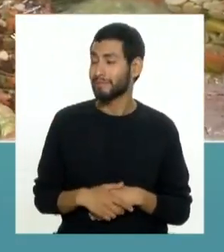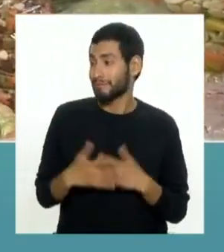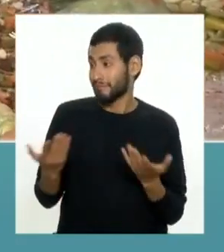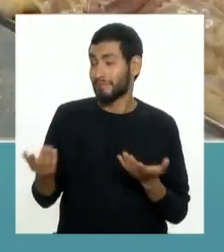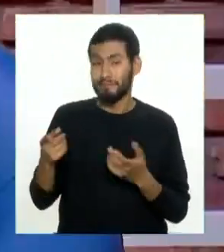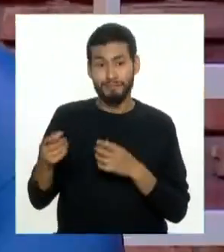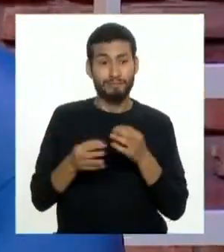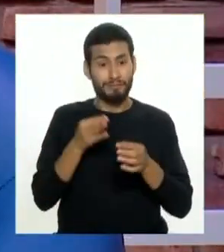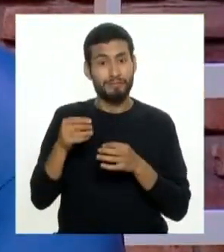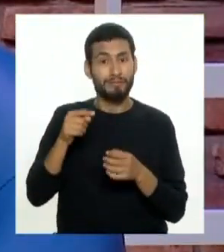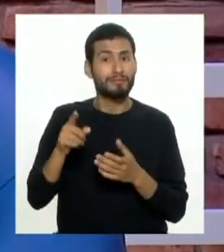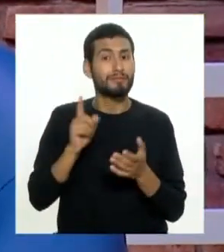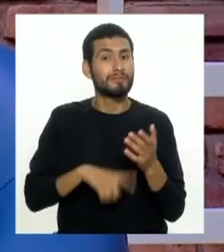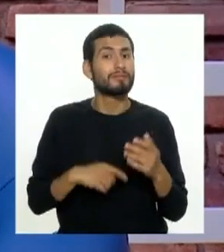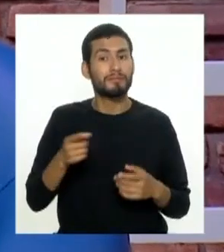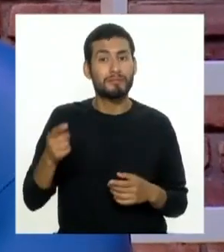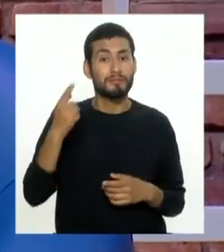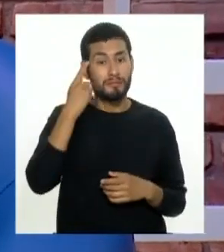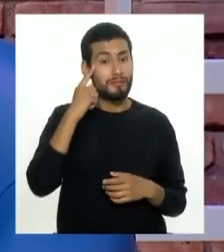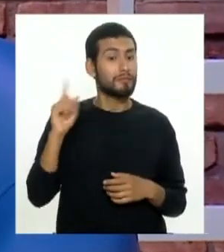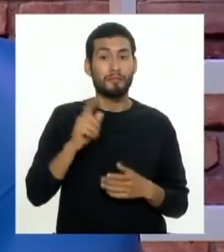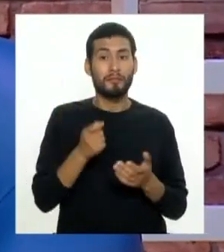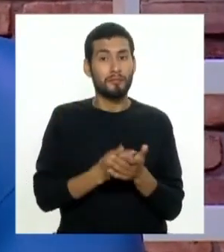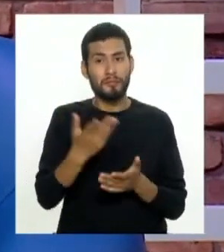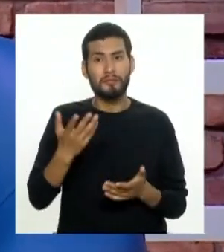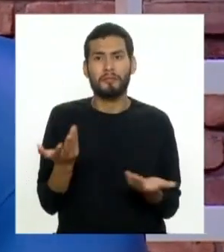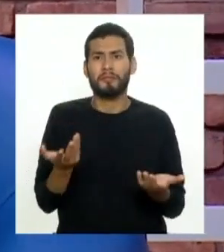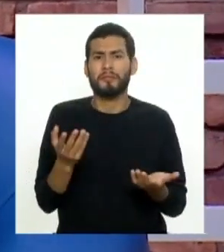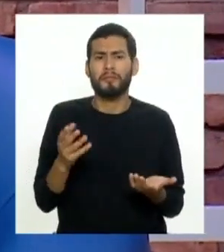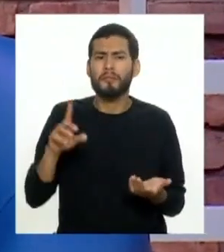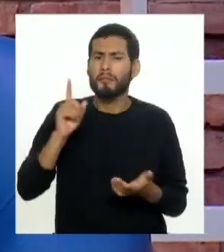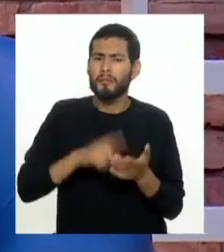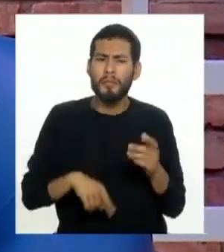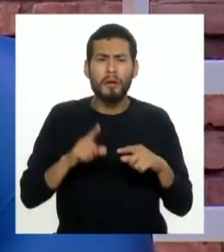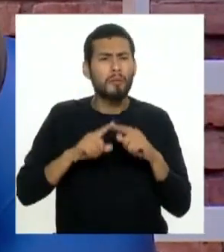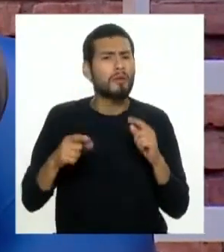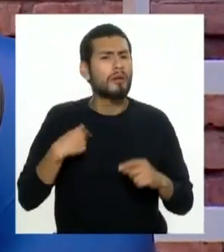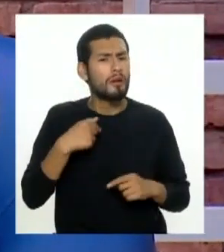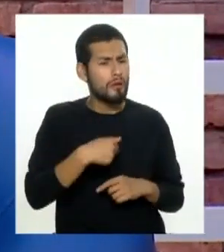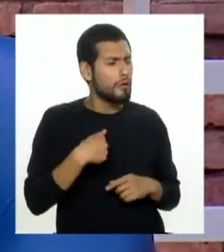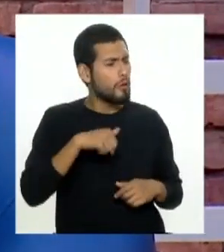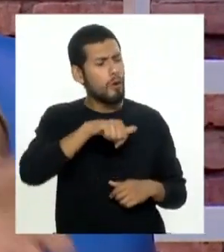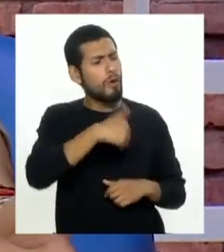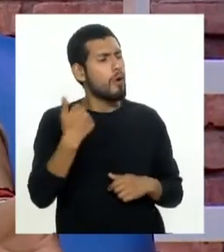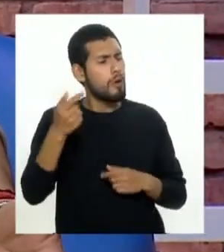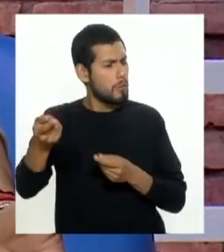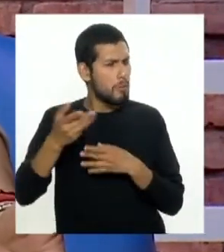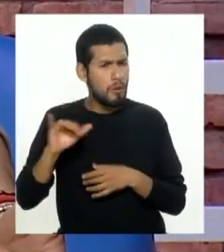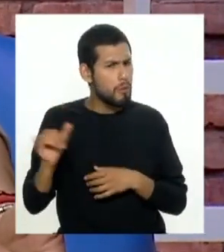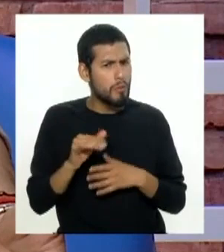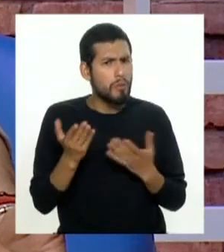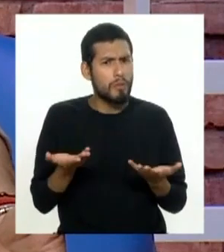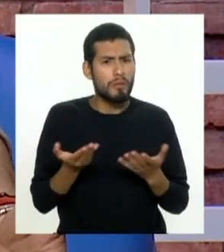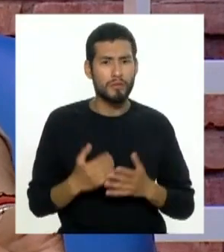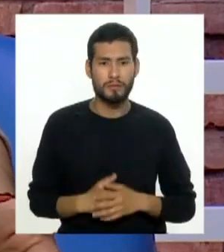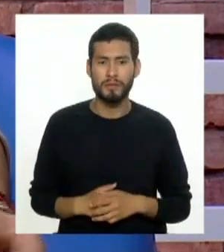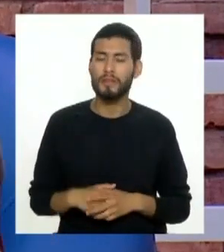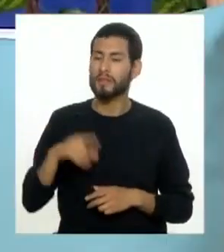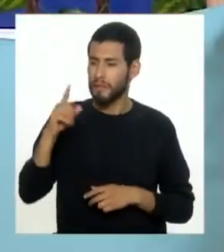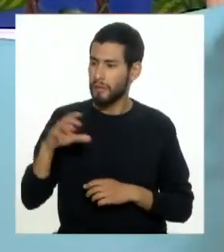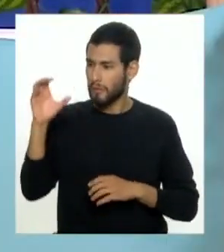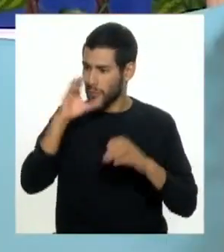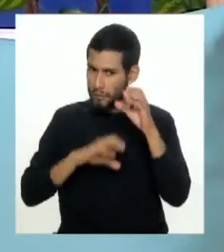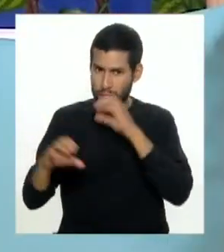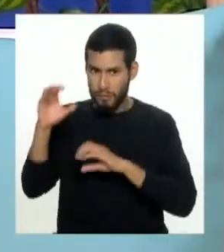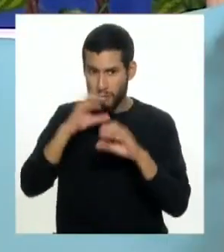sacado la pregunta de la cabeza porque tú dices no lo compre ok y qué pasa si el otro producto de otra marca tiene lo mismo es que tienes que buscar